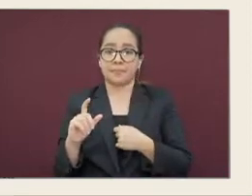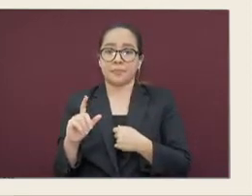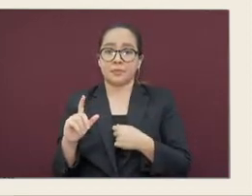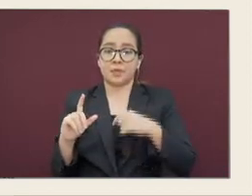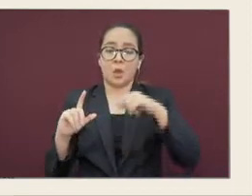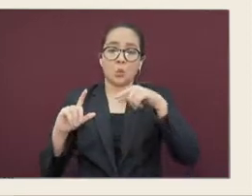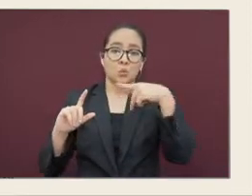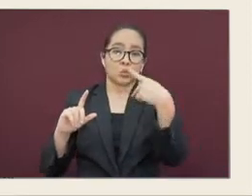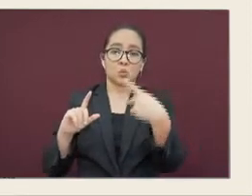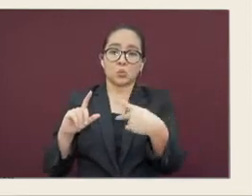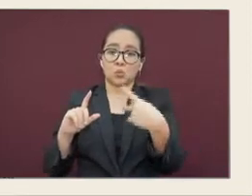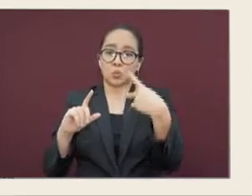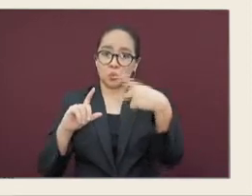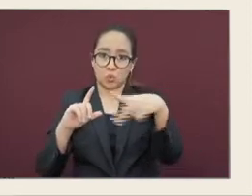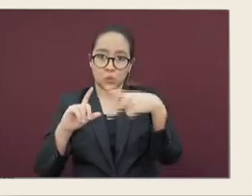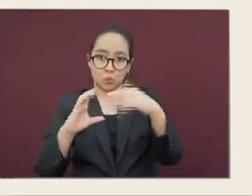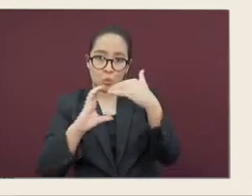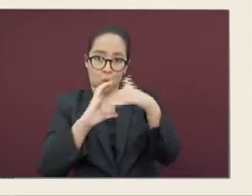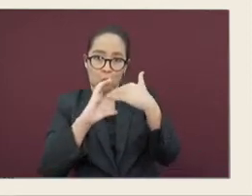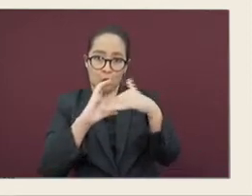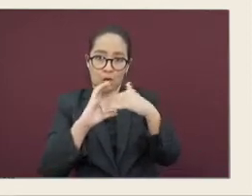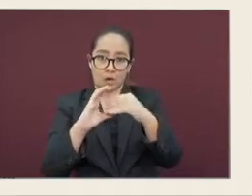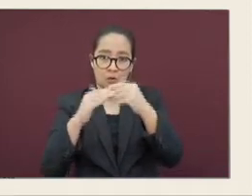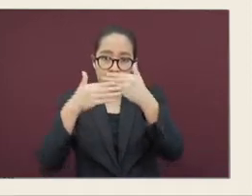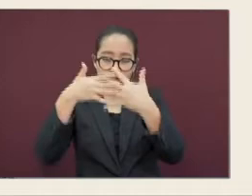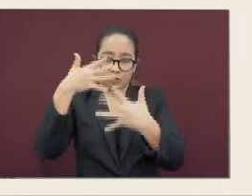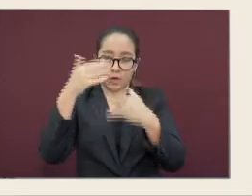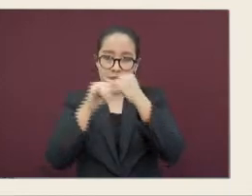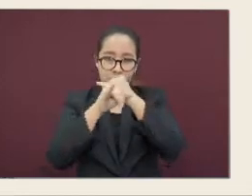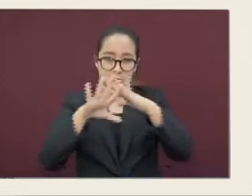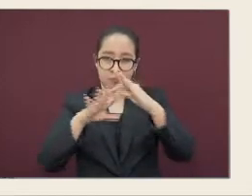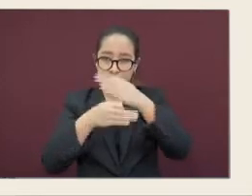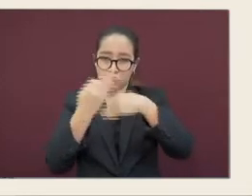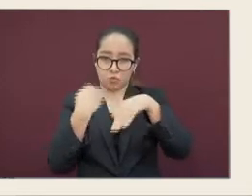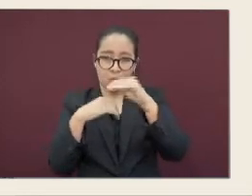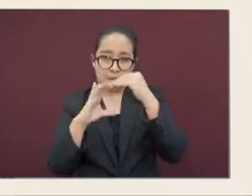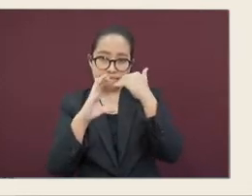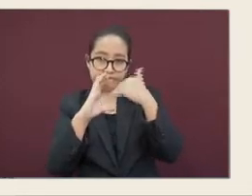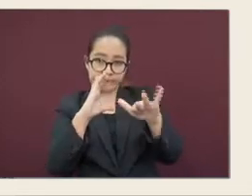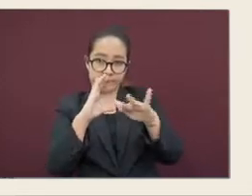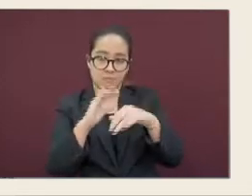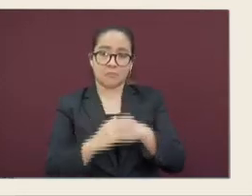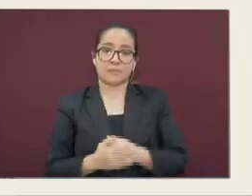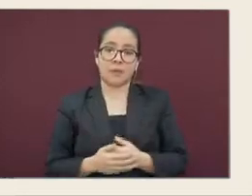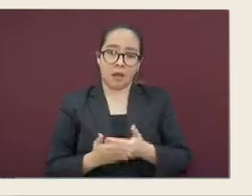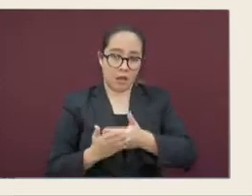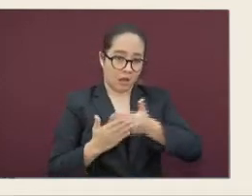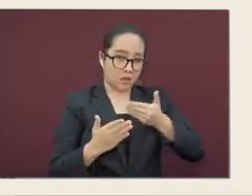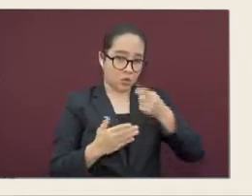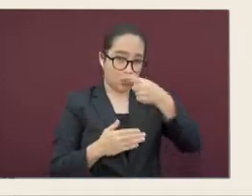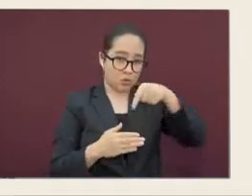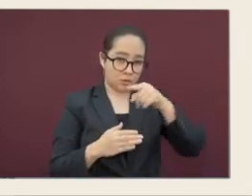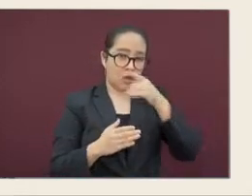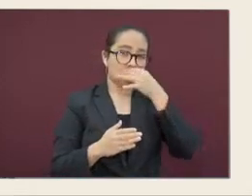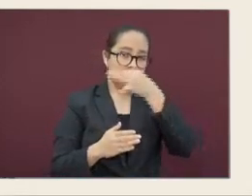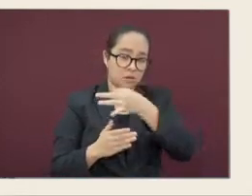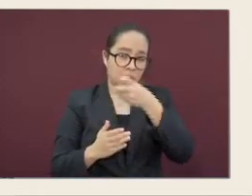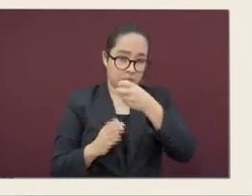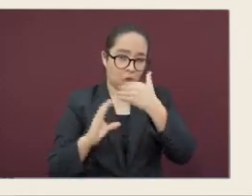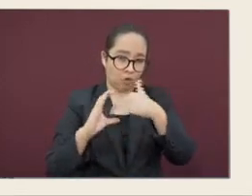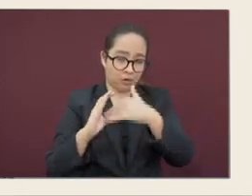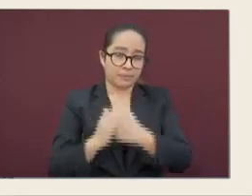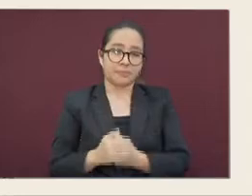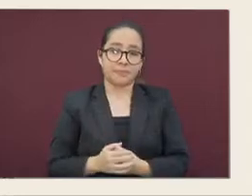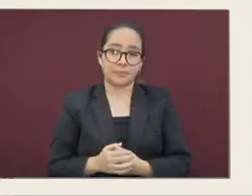correspondiente al correo electrónico que proporcionaron. Si todo fue favorable,